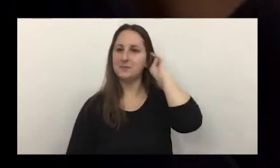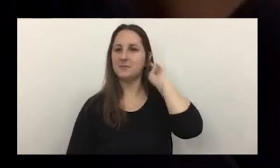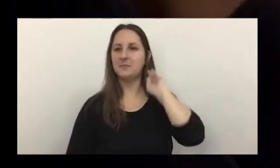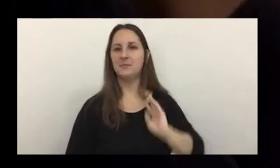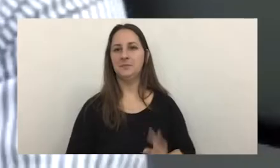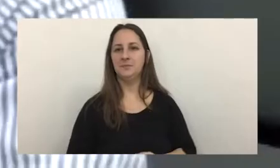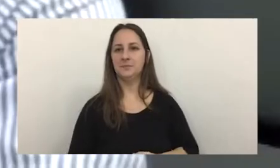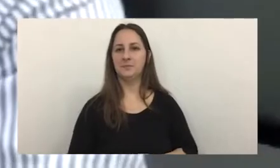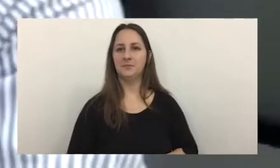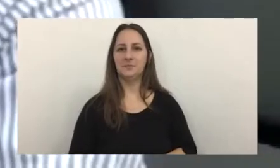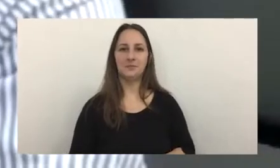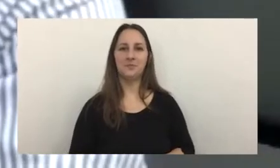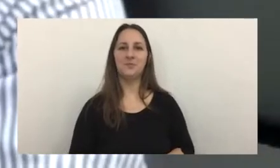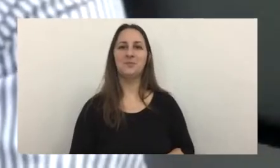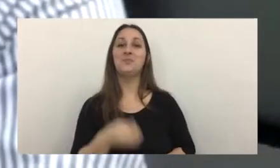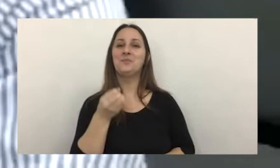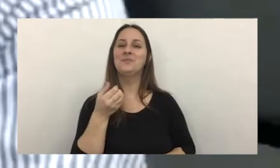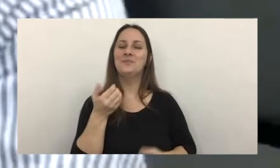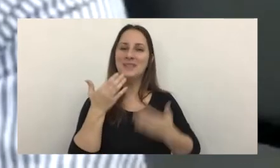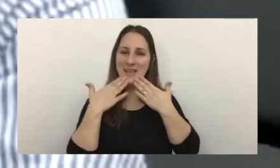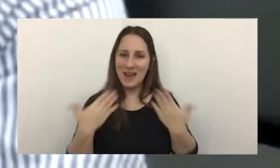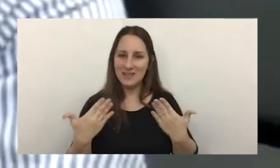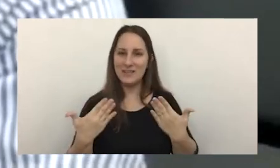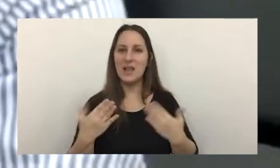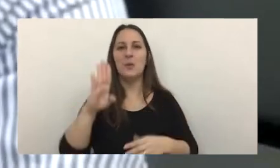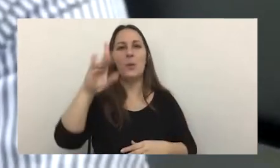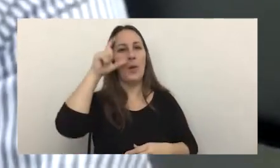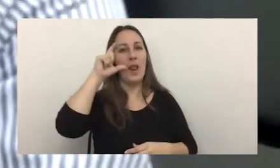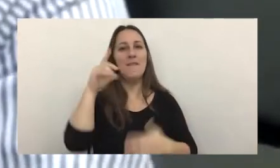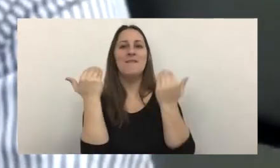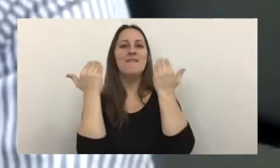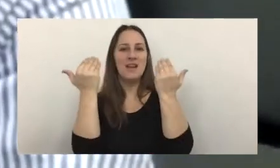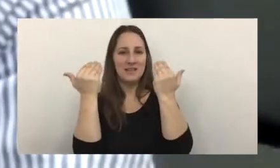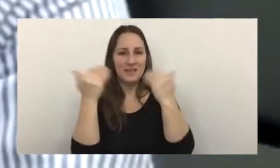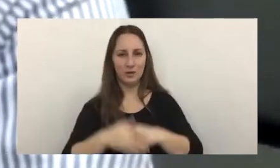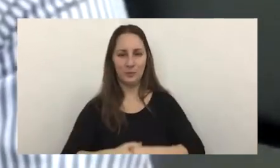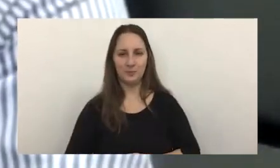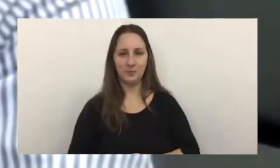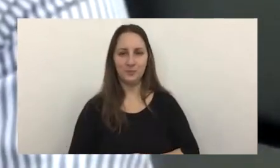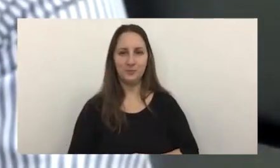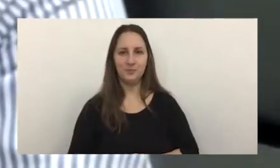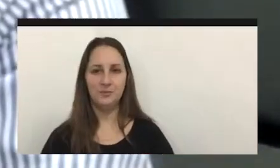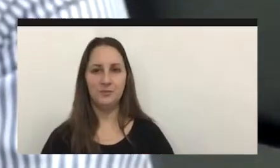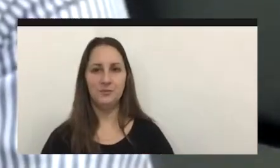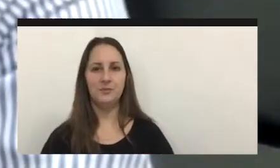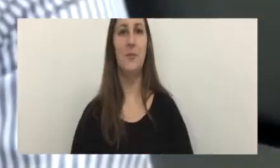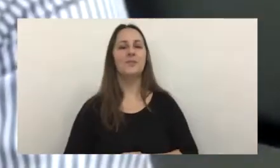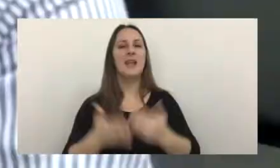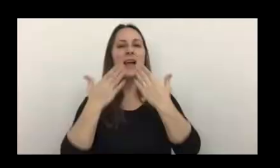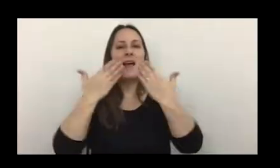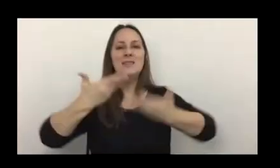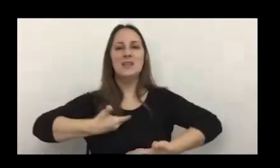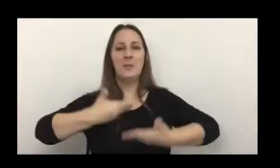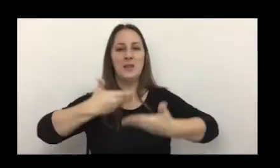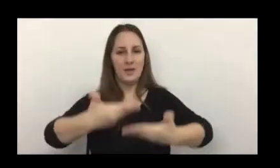ahí está como no Agustina gracias a Belén felicitaciones gracias a todos por la invitación